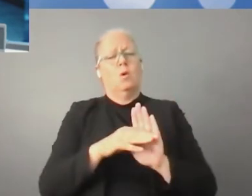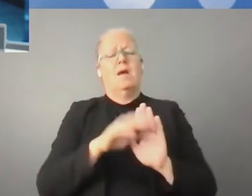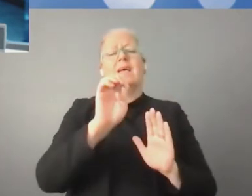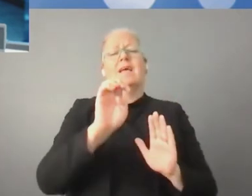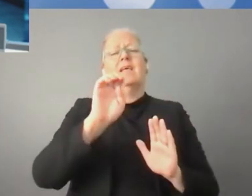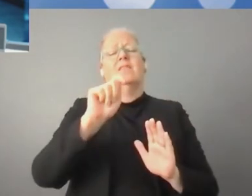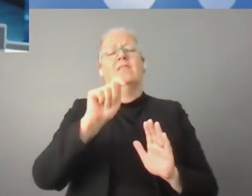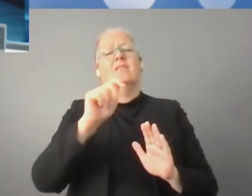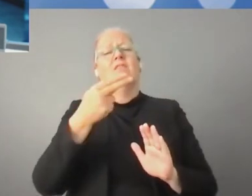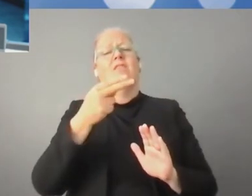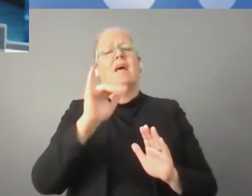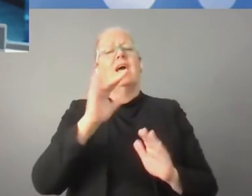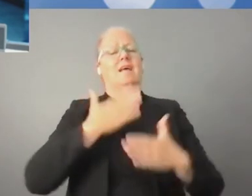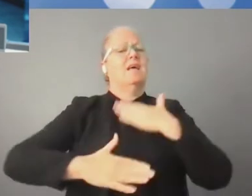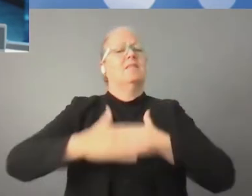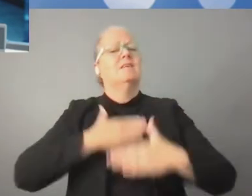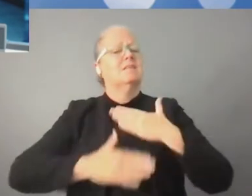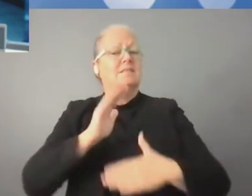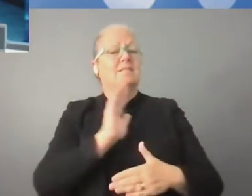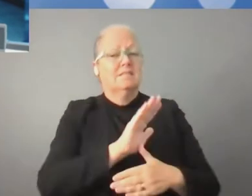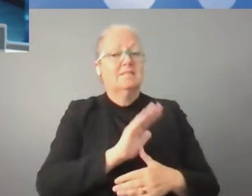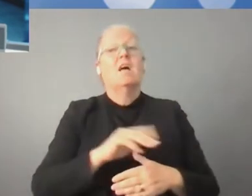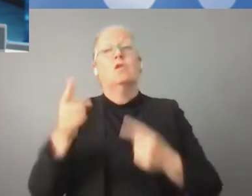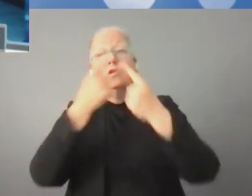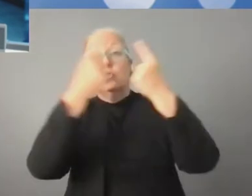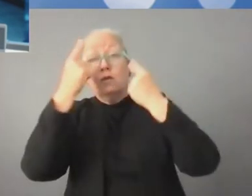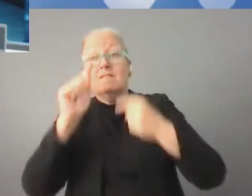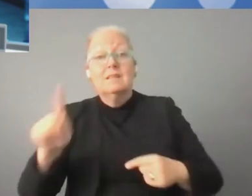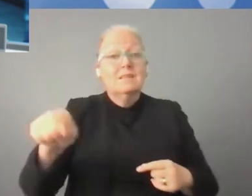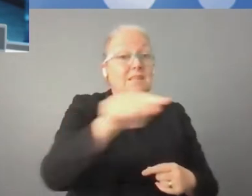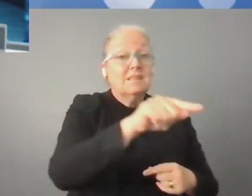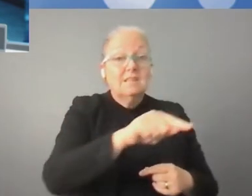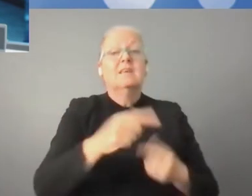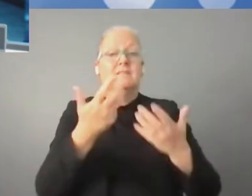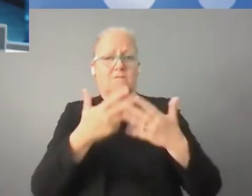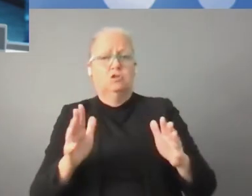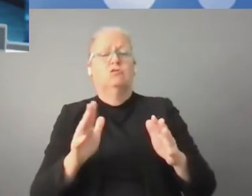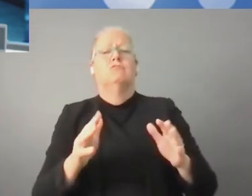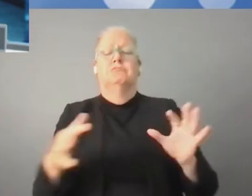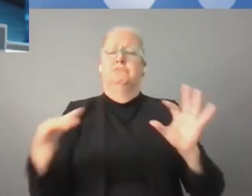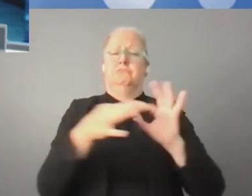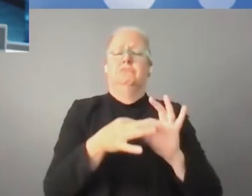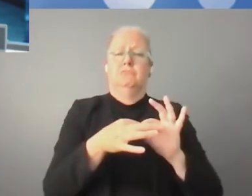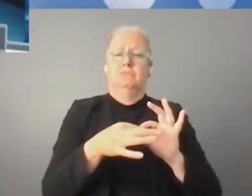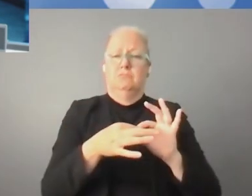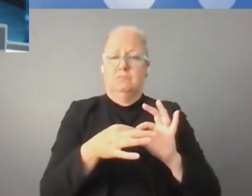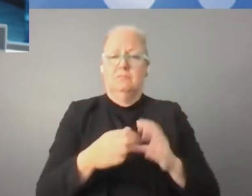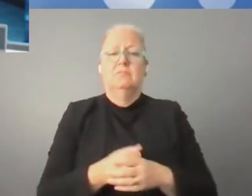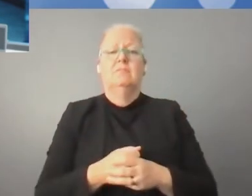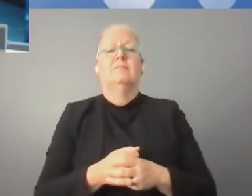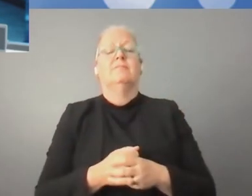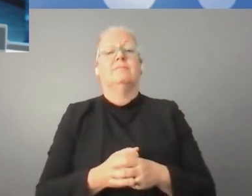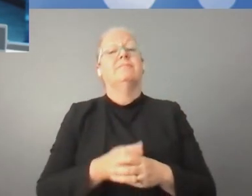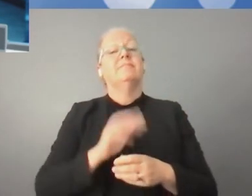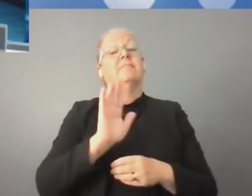de todas estas transformaciones. Nosotros hemos adoptado el código ético referente a la inteligencia artificial.